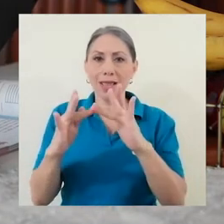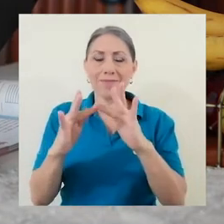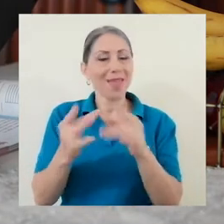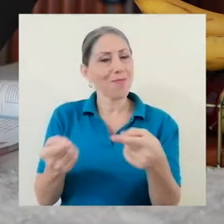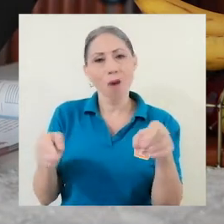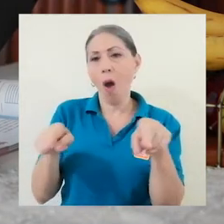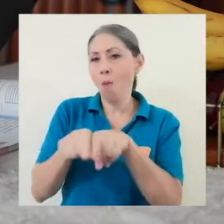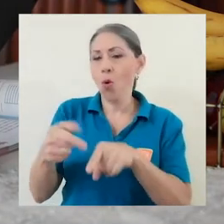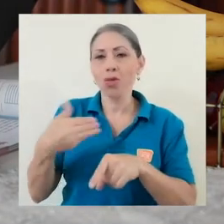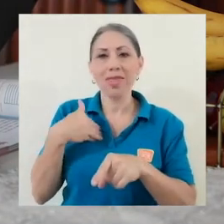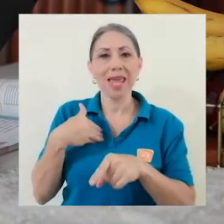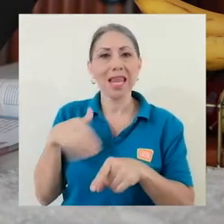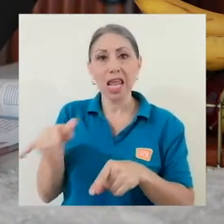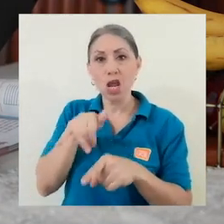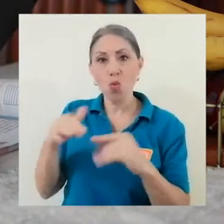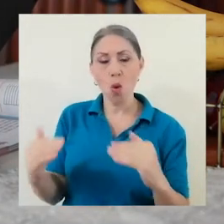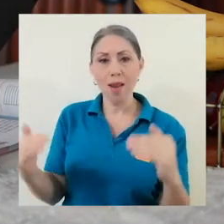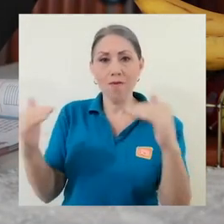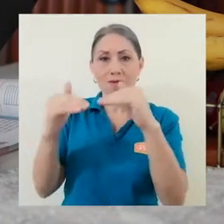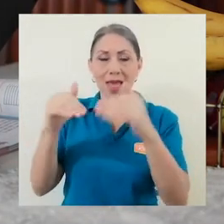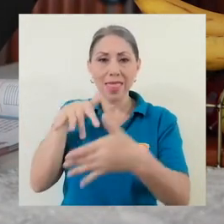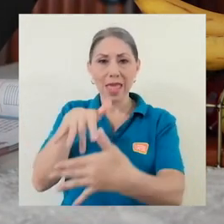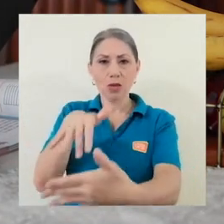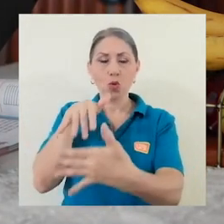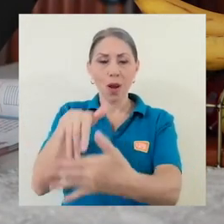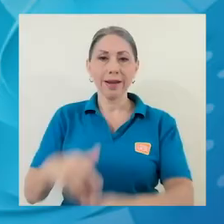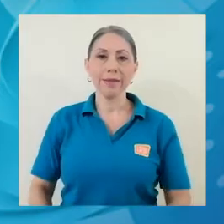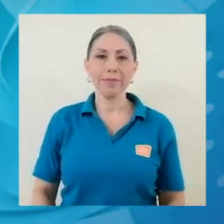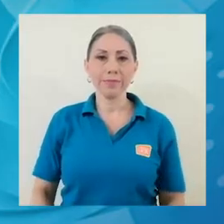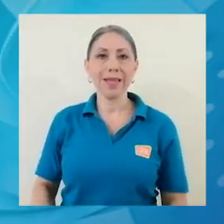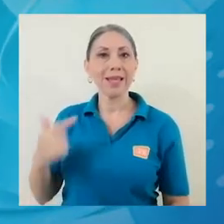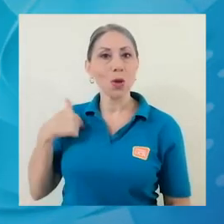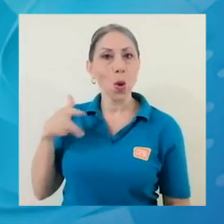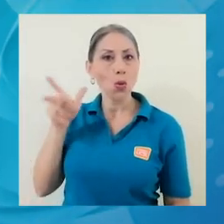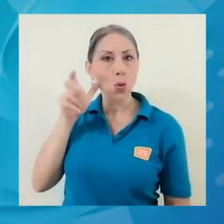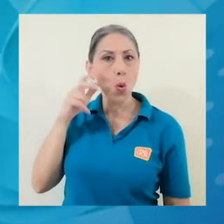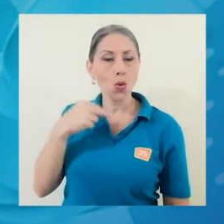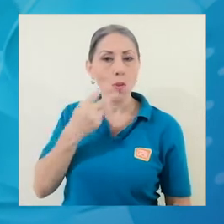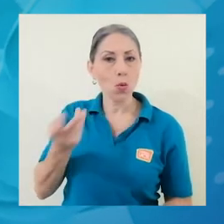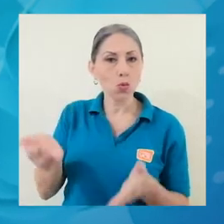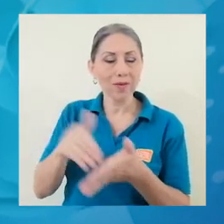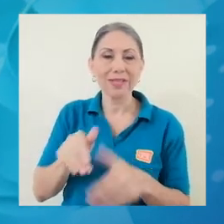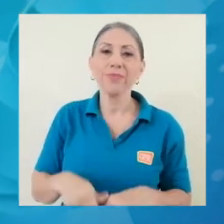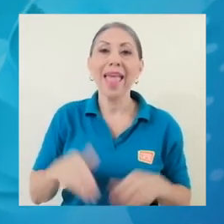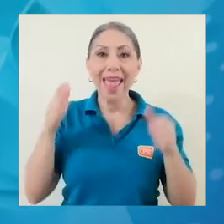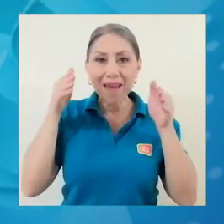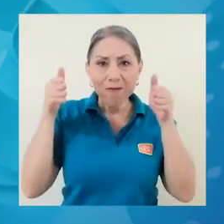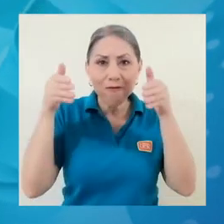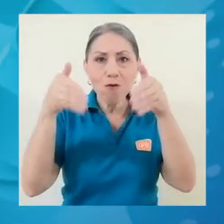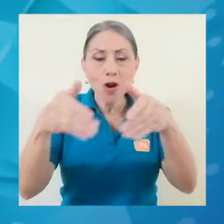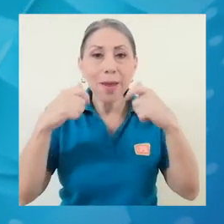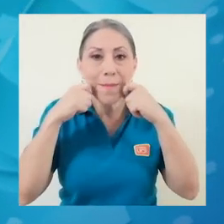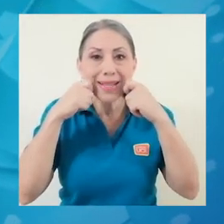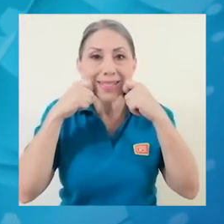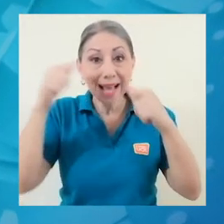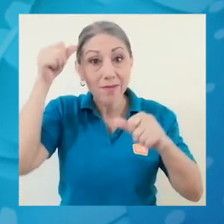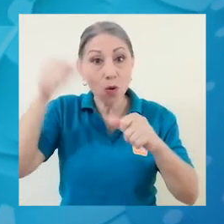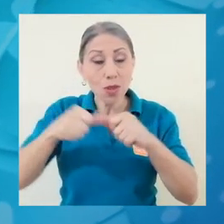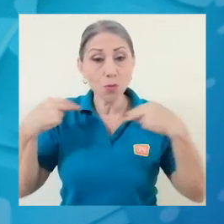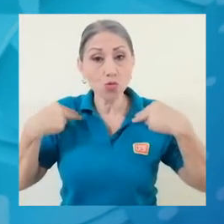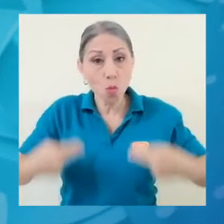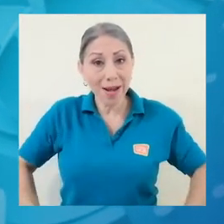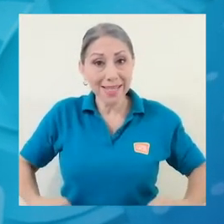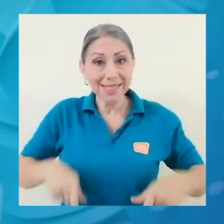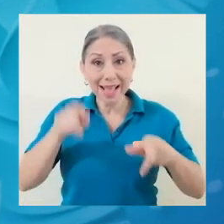ni los mismos niveles de escolaridad. El enfoque presencial, además recordemos de un enfoque humanista, ¿verdad?